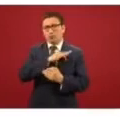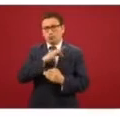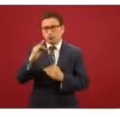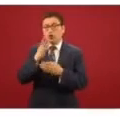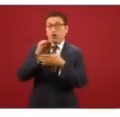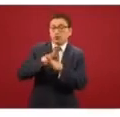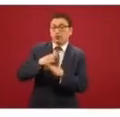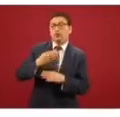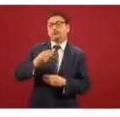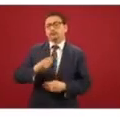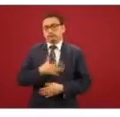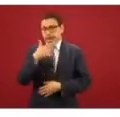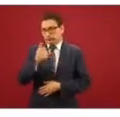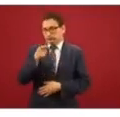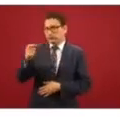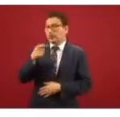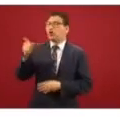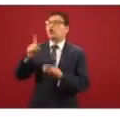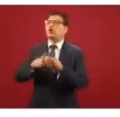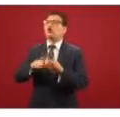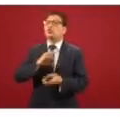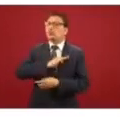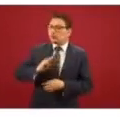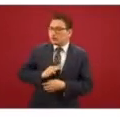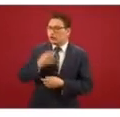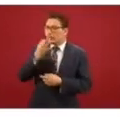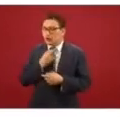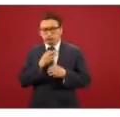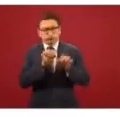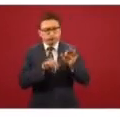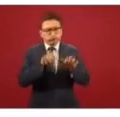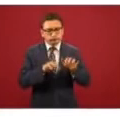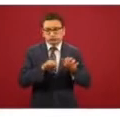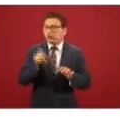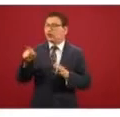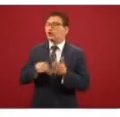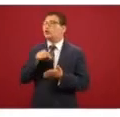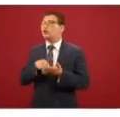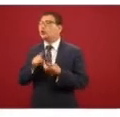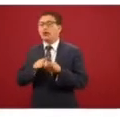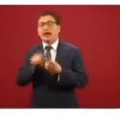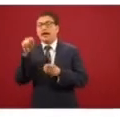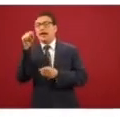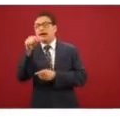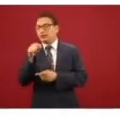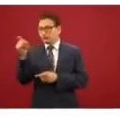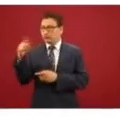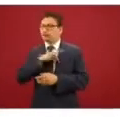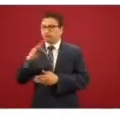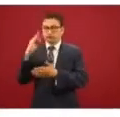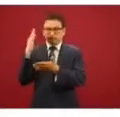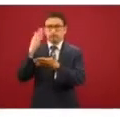del Banco del Bienestar, nos va a decir su municipio, le vamos a decir en qué domicilio se encuentra el centro para que pueda hacer su